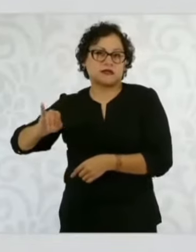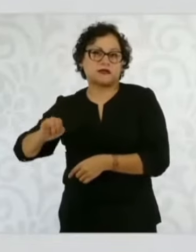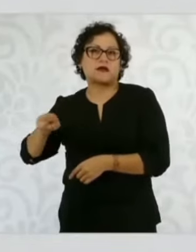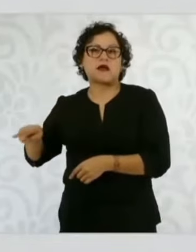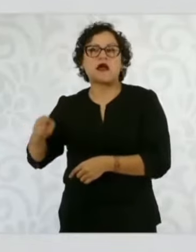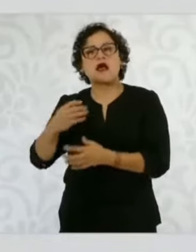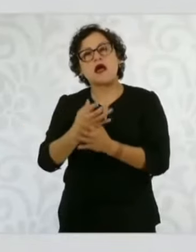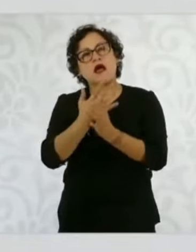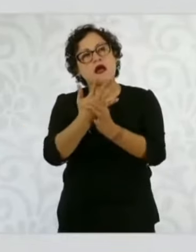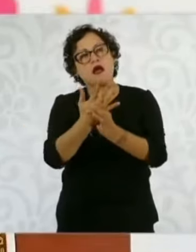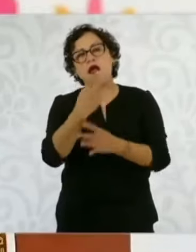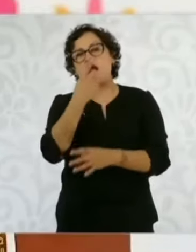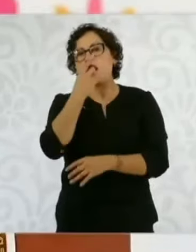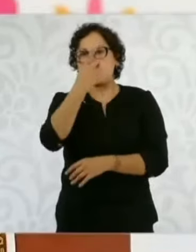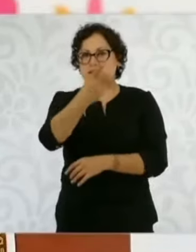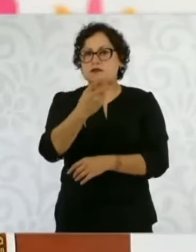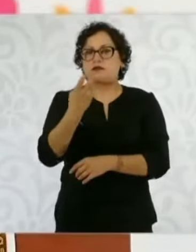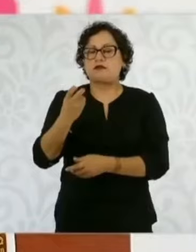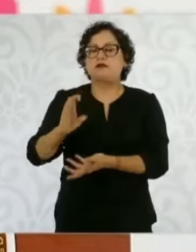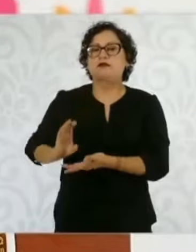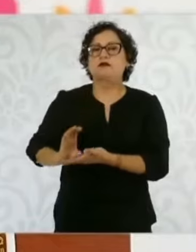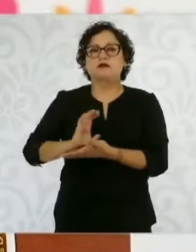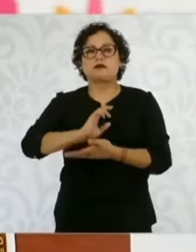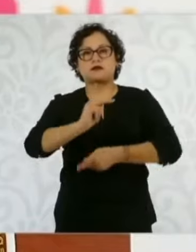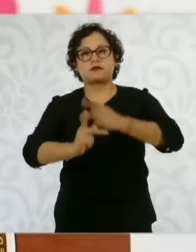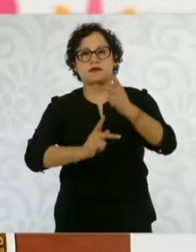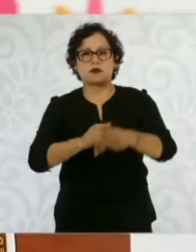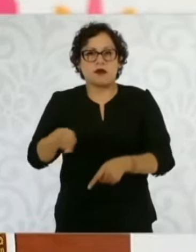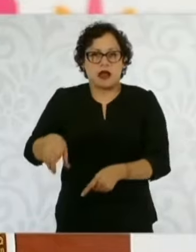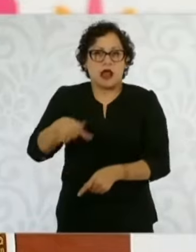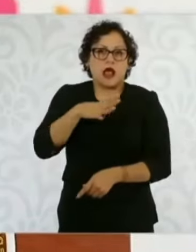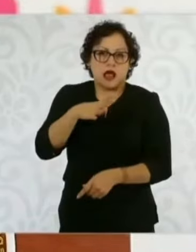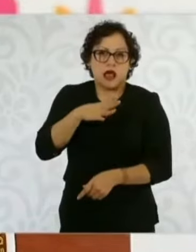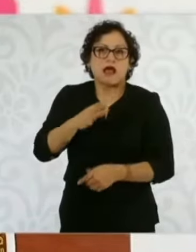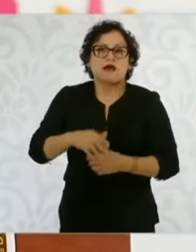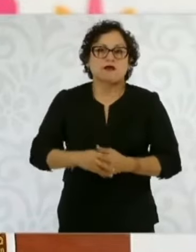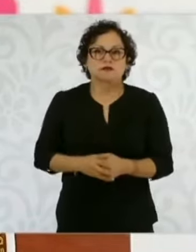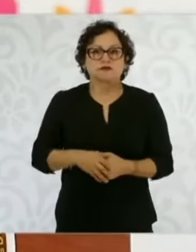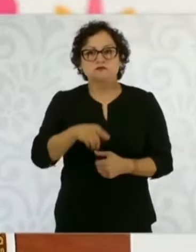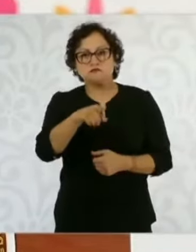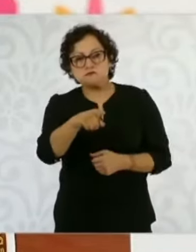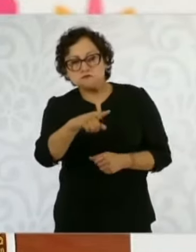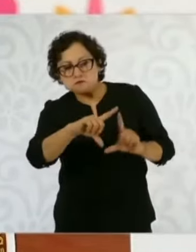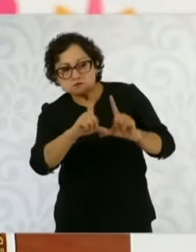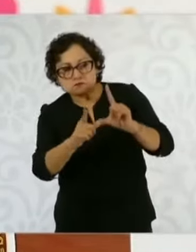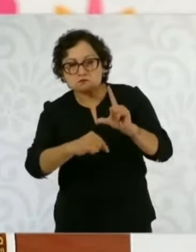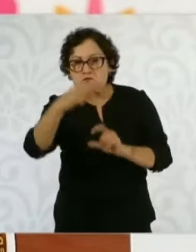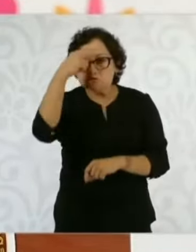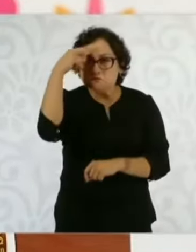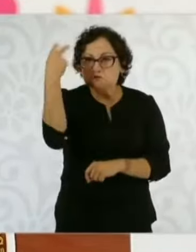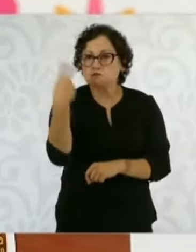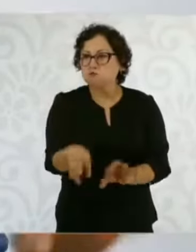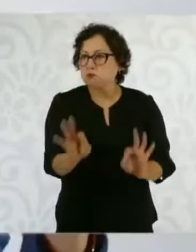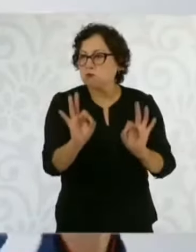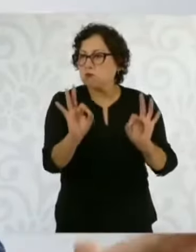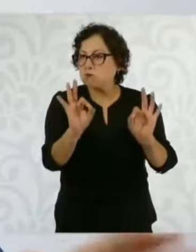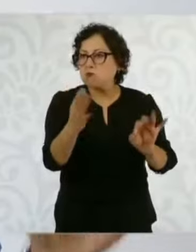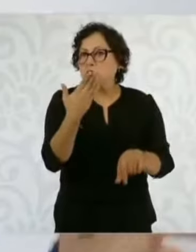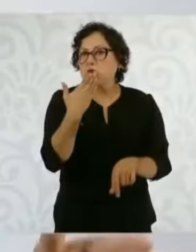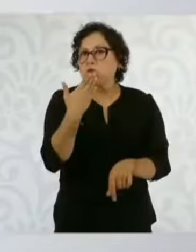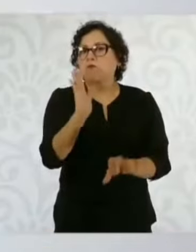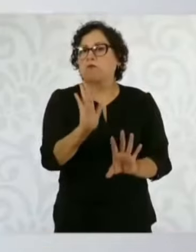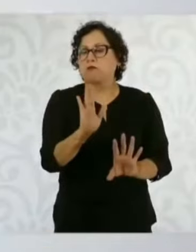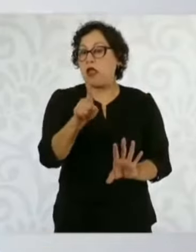línea de crédito, tu economía está sólida por si lo quieres